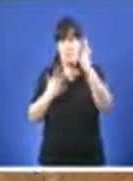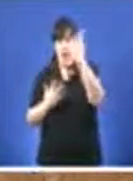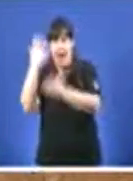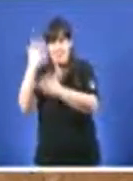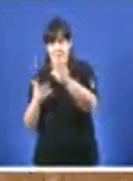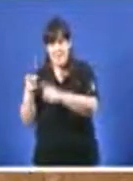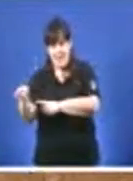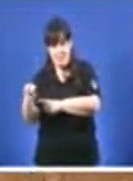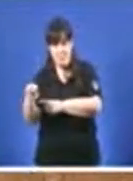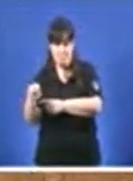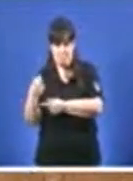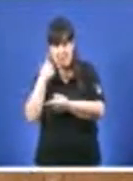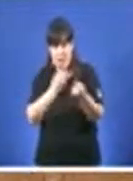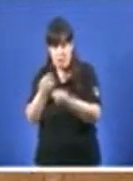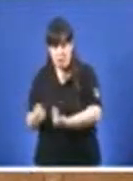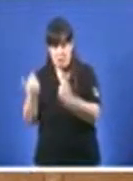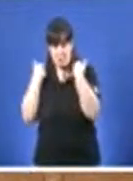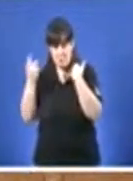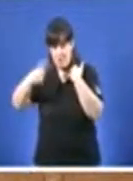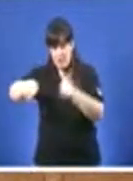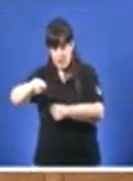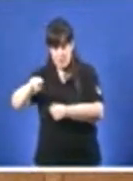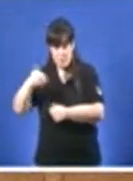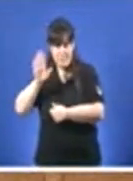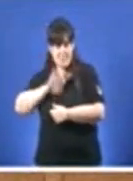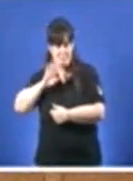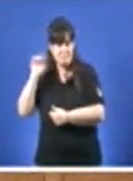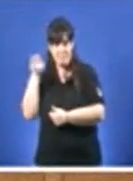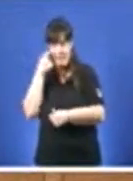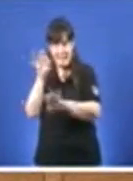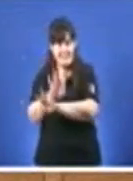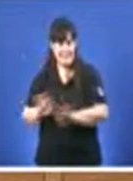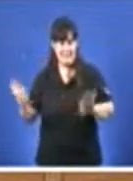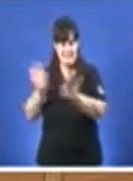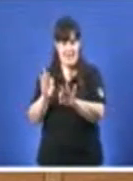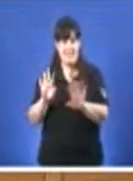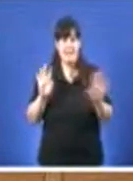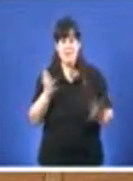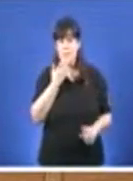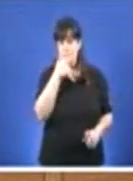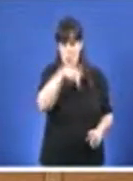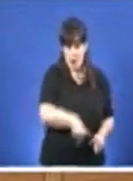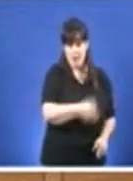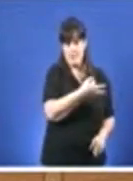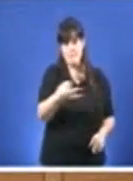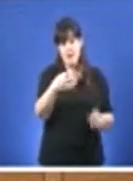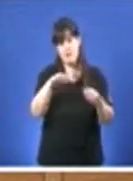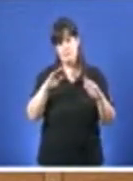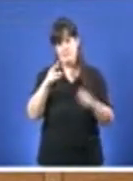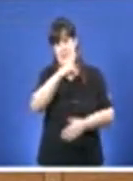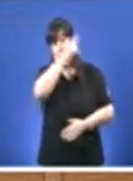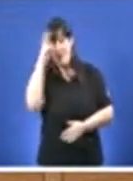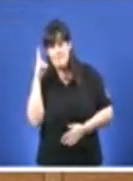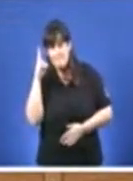Mentras, vostedes, no Parlamento de Galicia, como nas Cortes Serais, dende hai ano e medio, vetaron